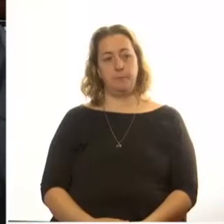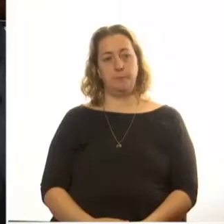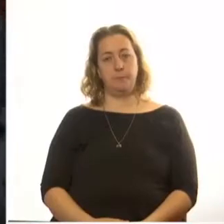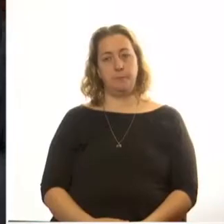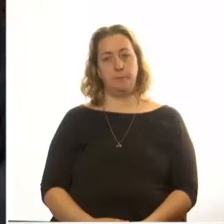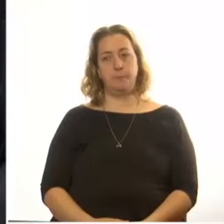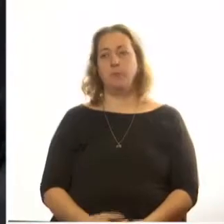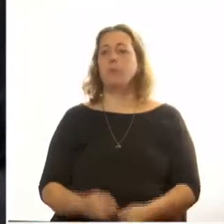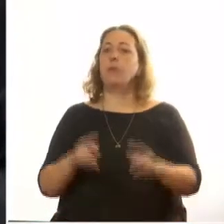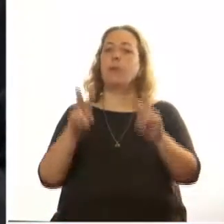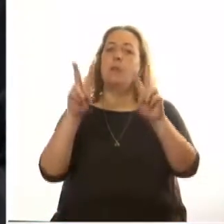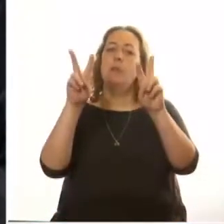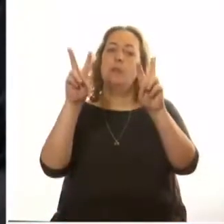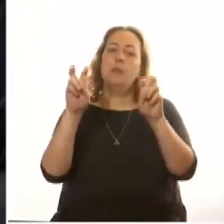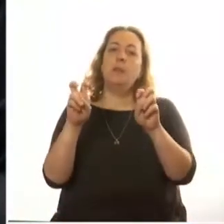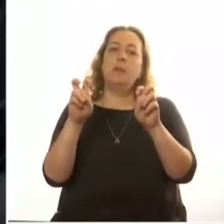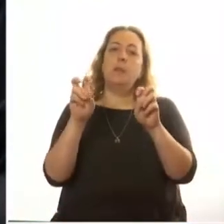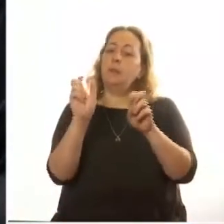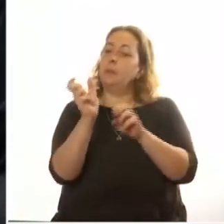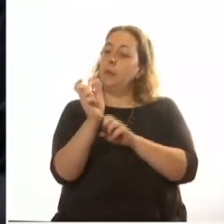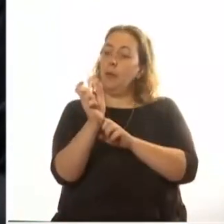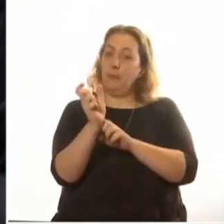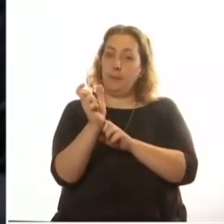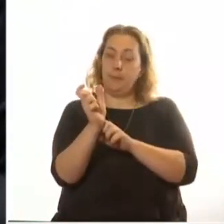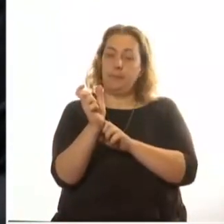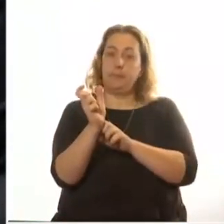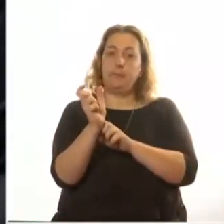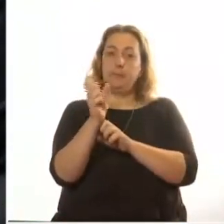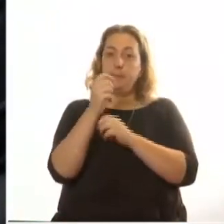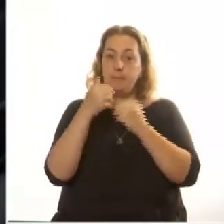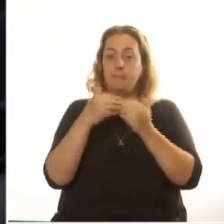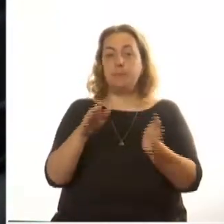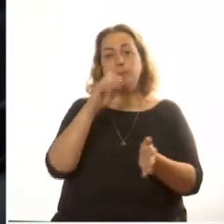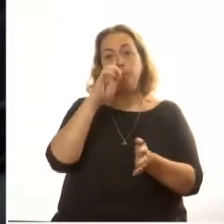El término fue introducido en 1870